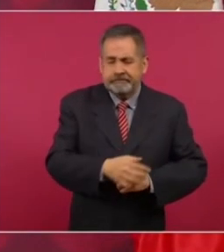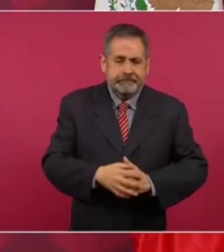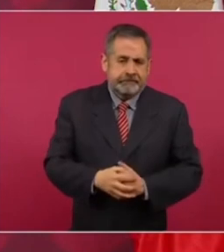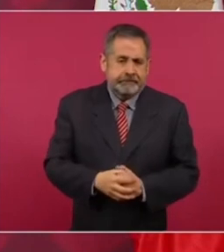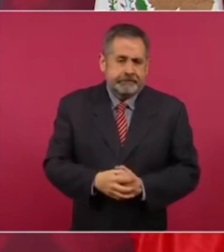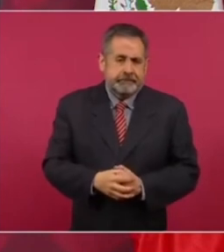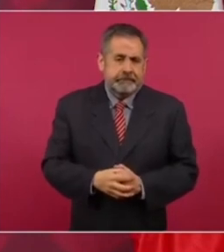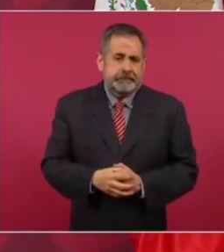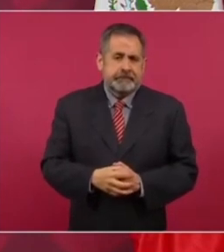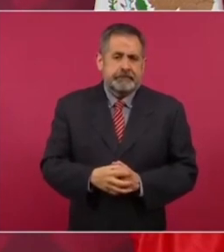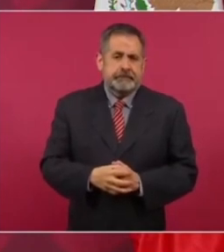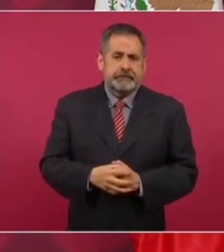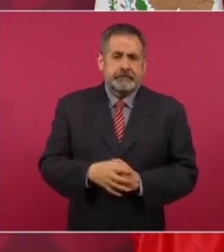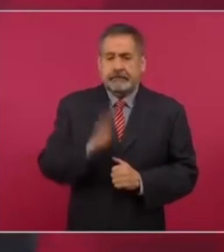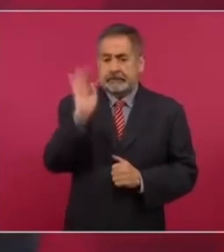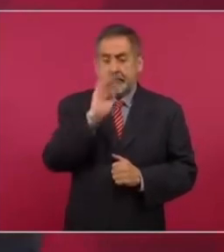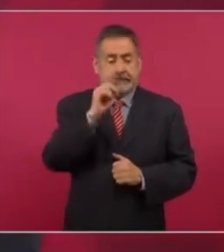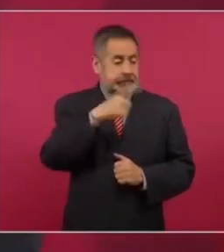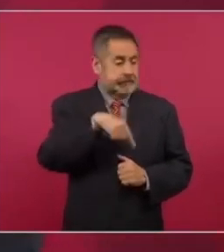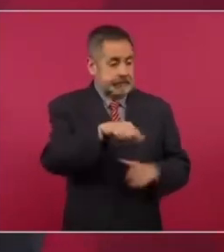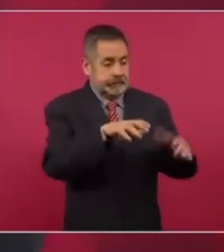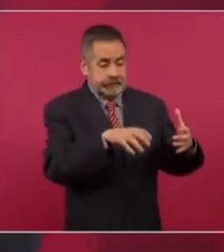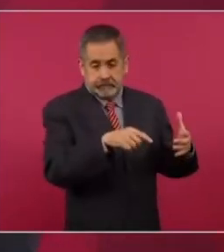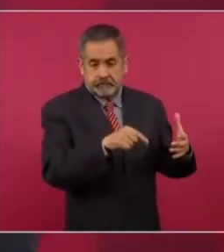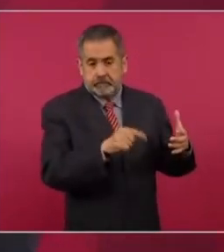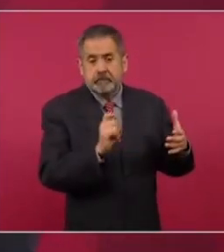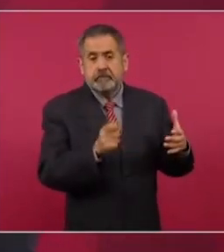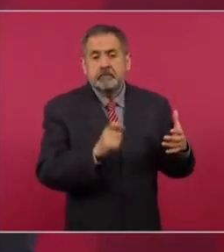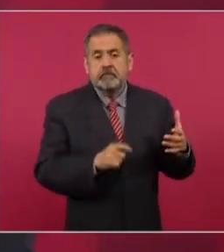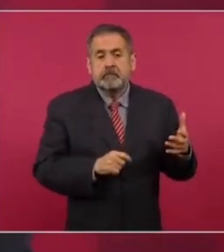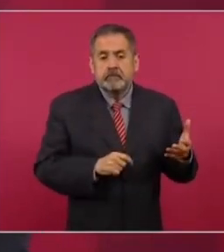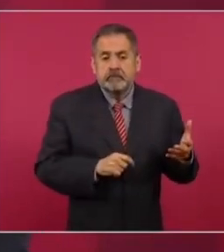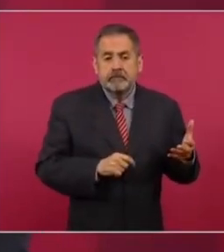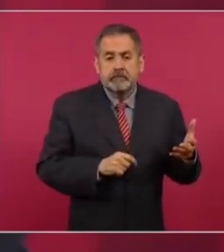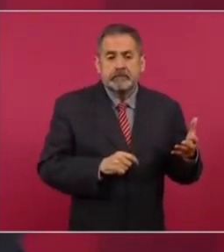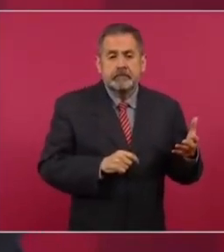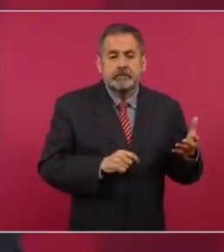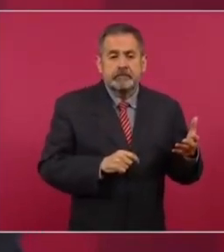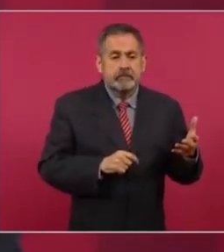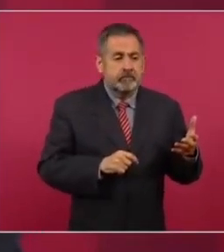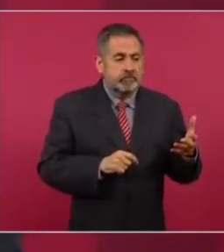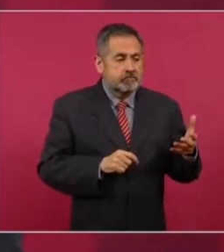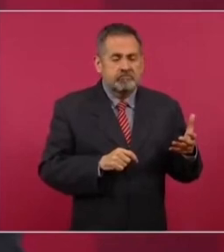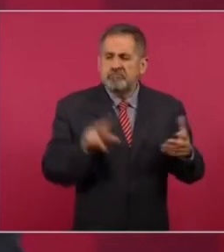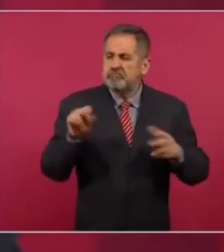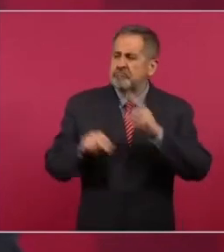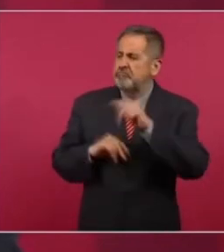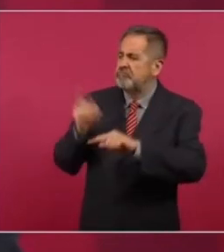y que si fuese por ellos no existirían los programas de bienestar